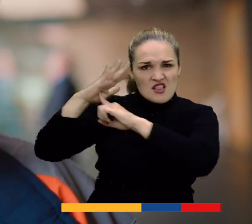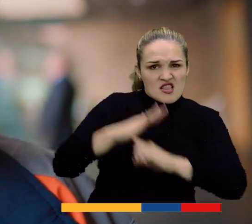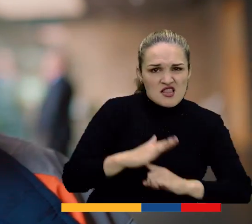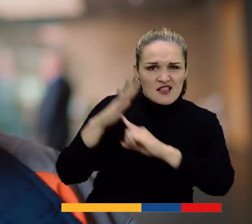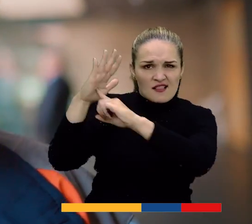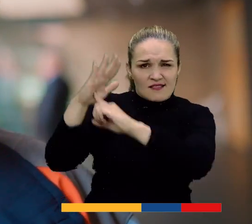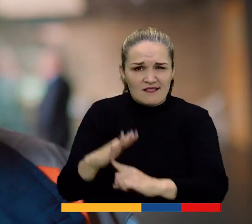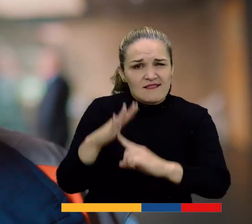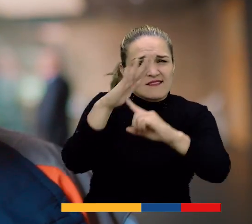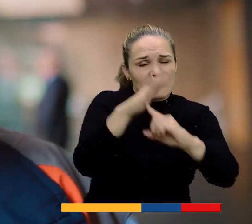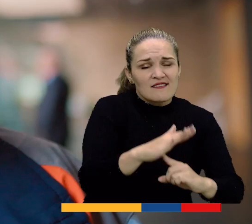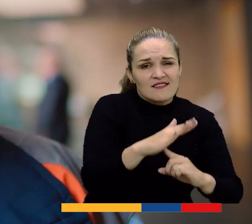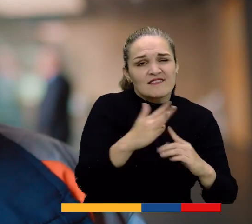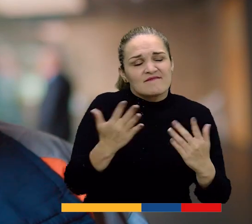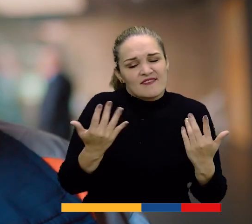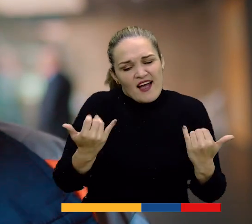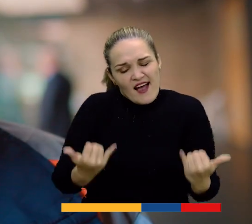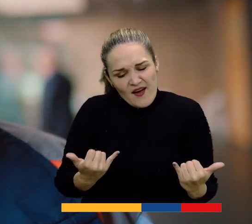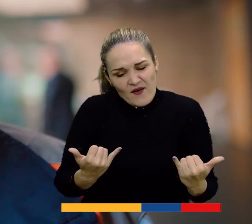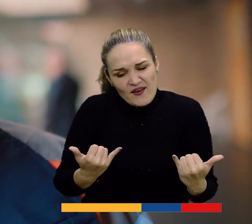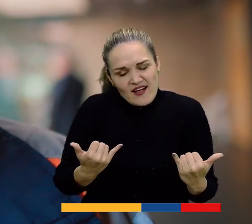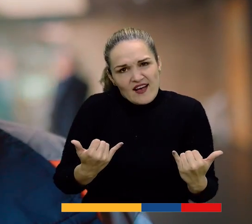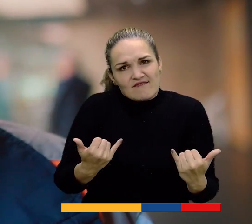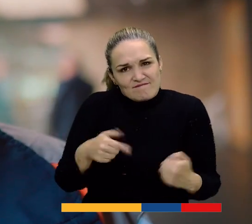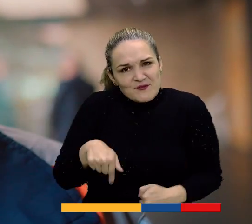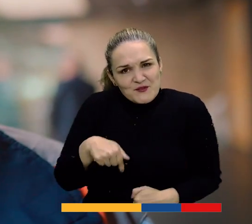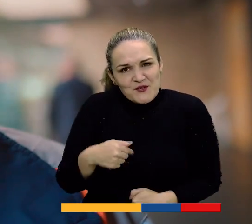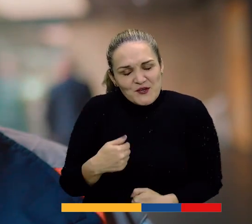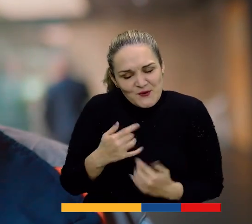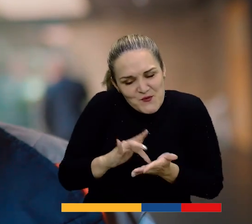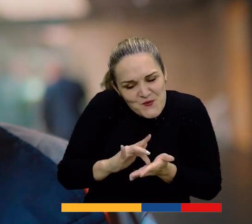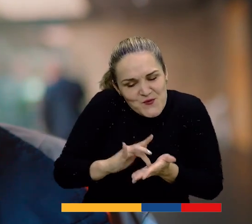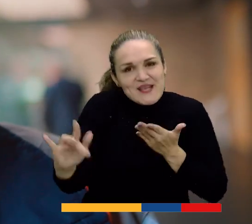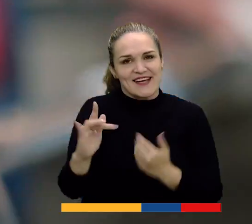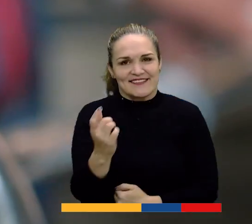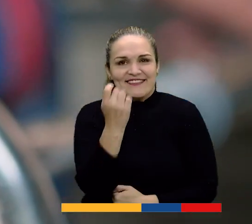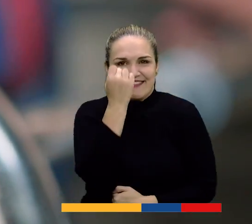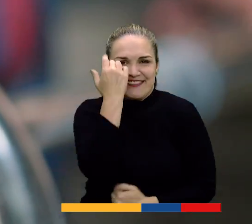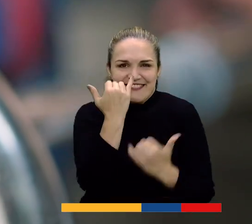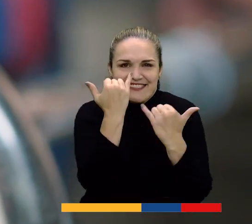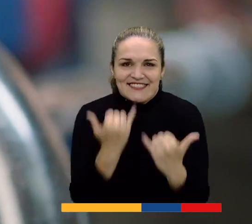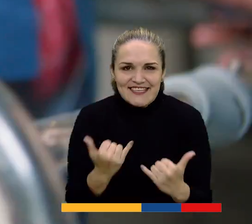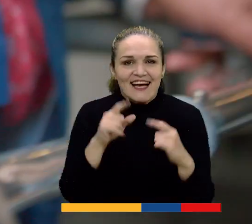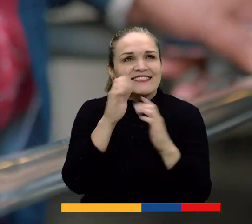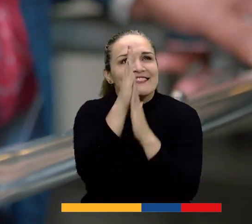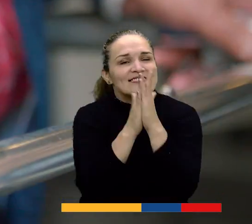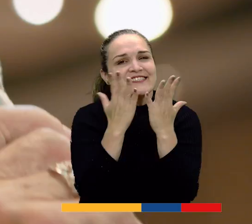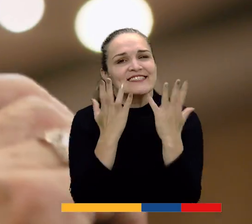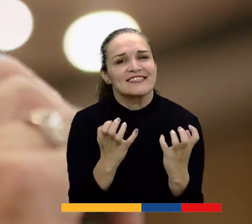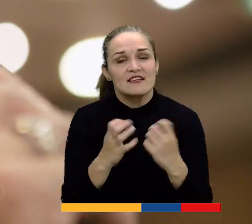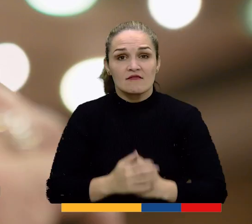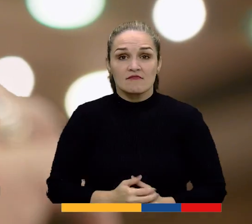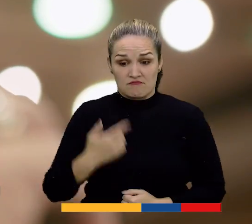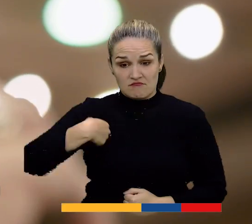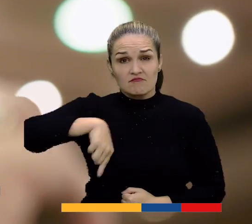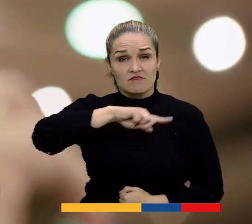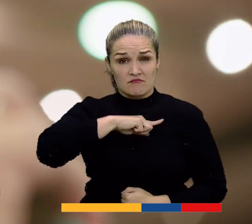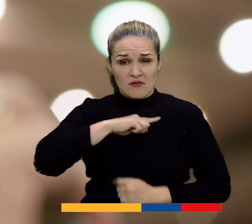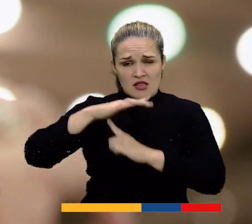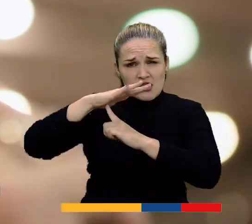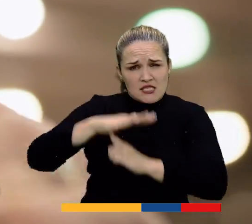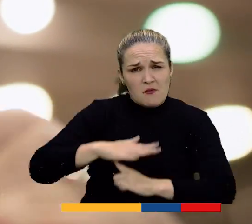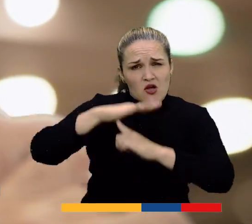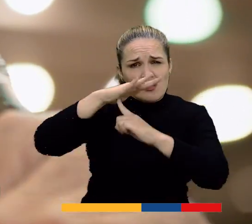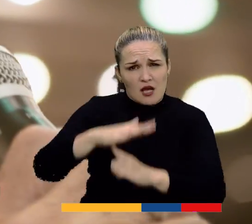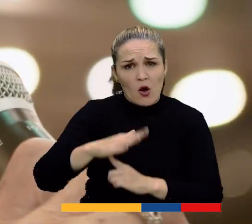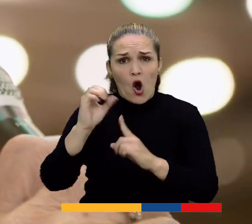excluyentes. Por lo tanto, es entendible esa aspiración y esa urgencia. Nosotros en vista de